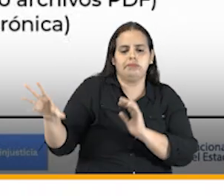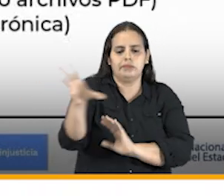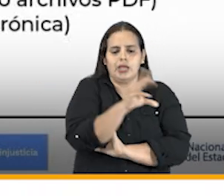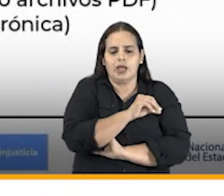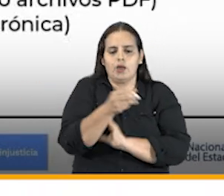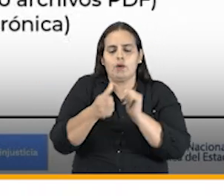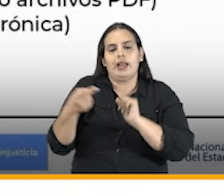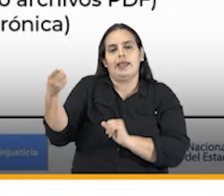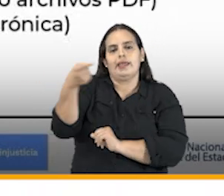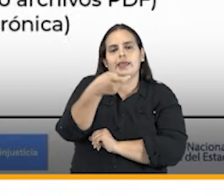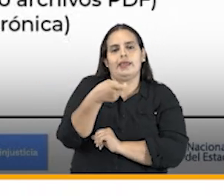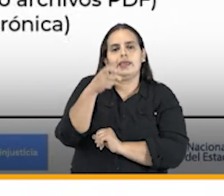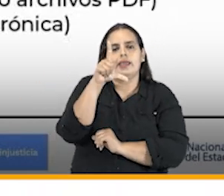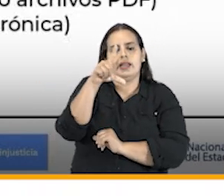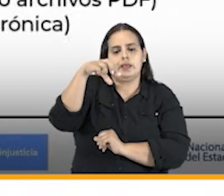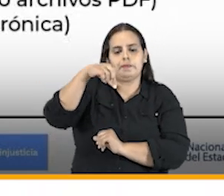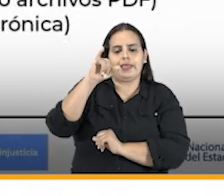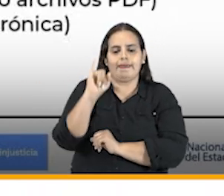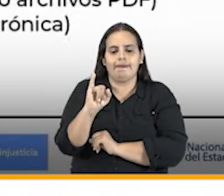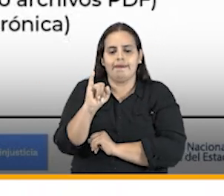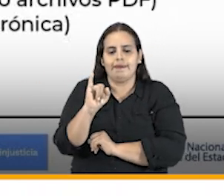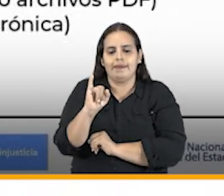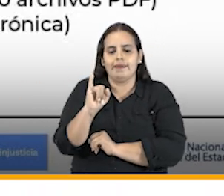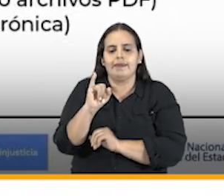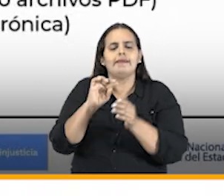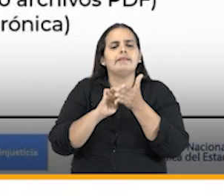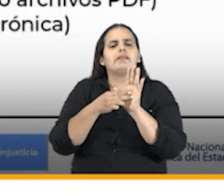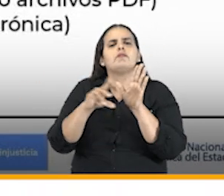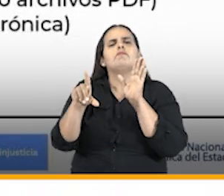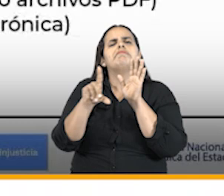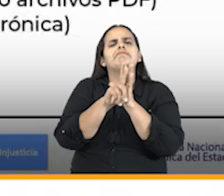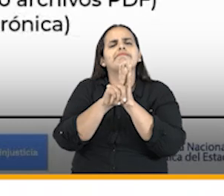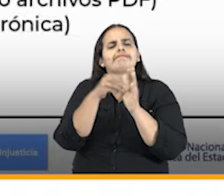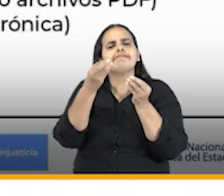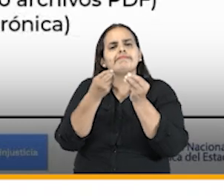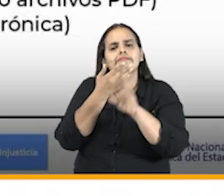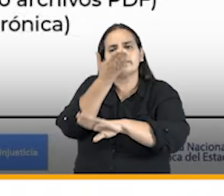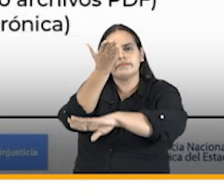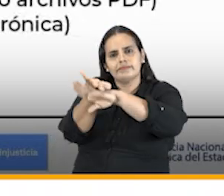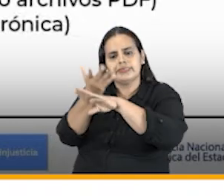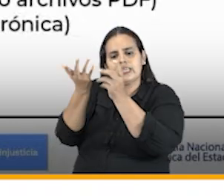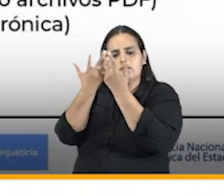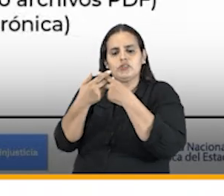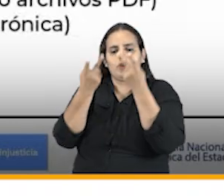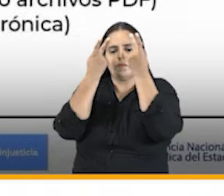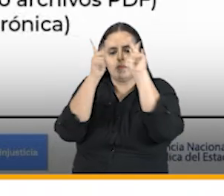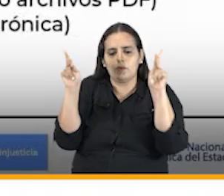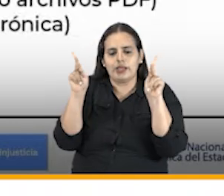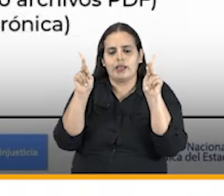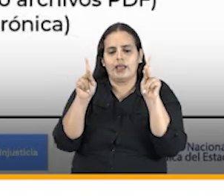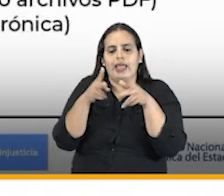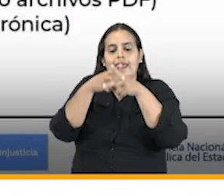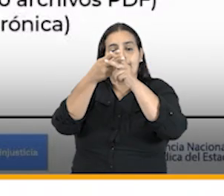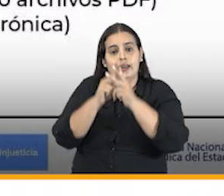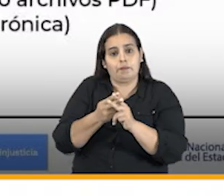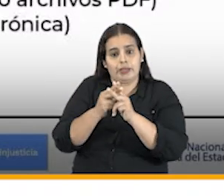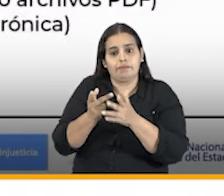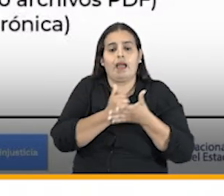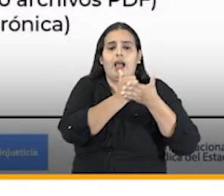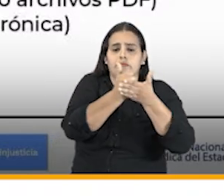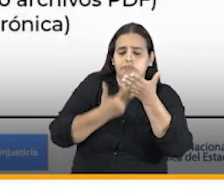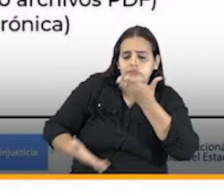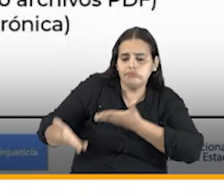un aplicativo que permite gestionar y procesar las solicitudes de asesoría legal presentadas por las entidades públicas las herramientas